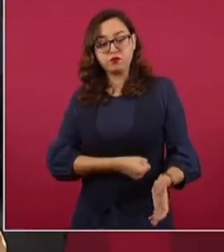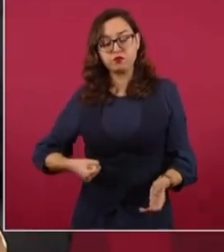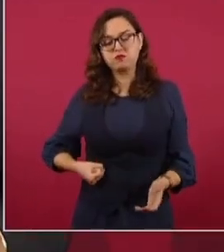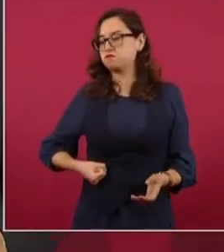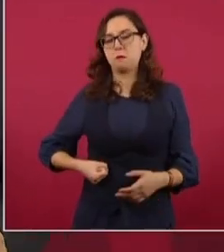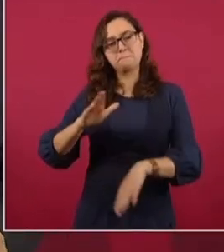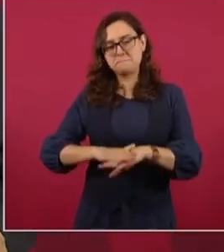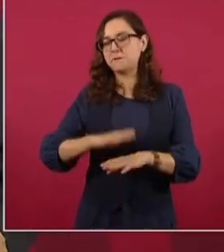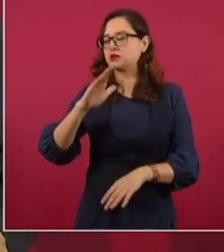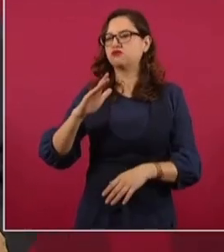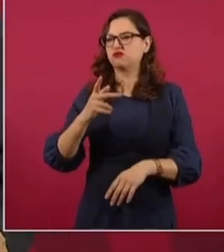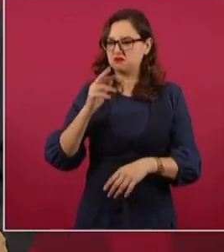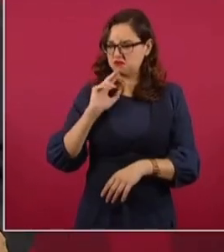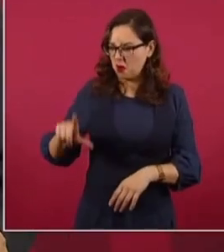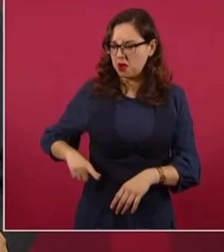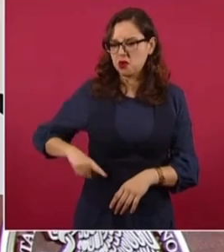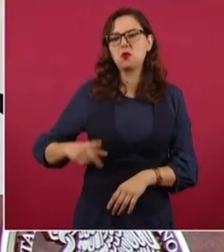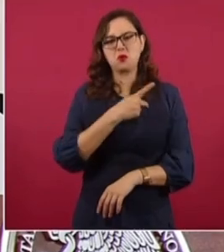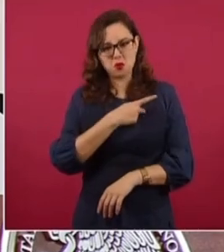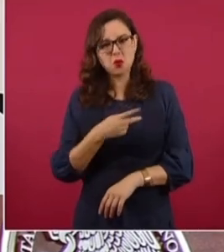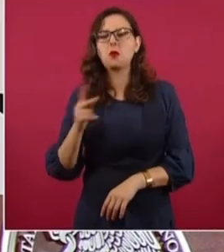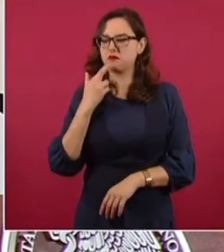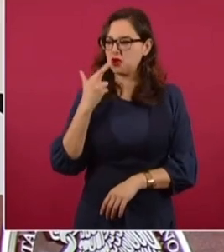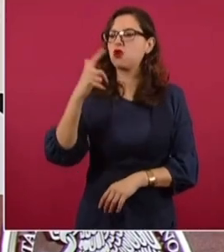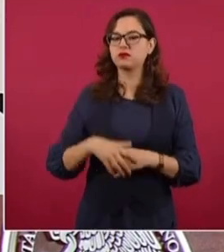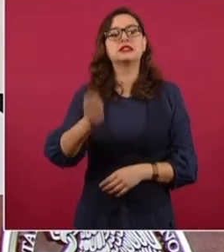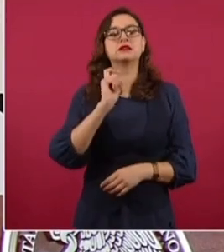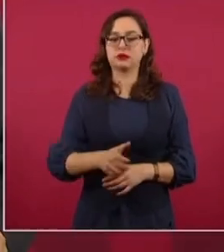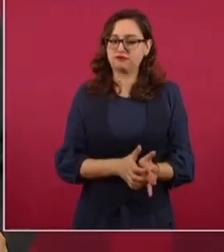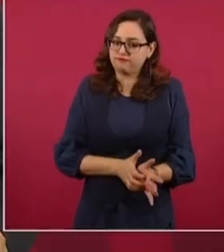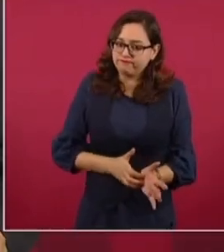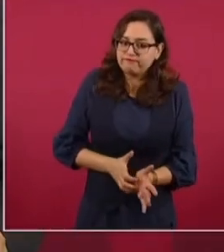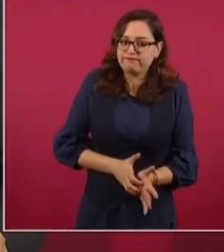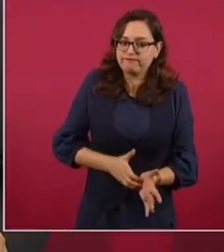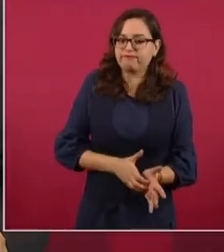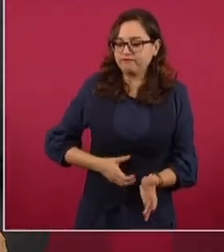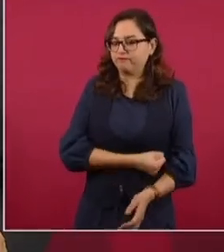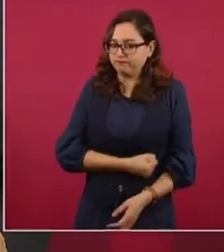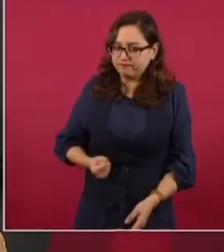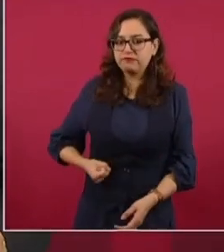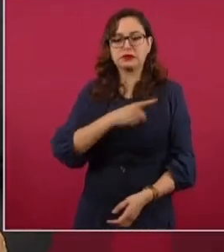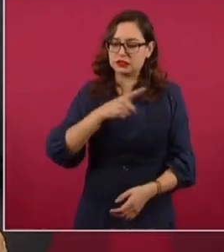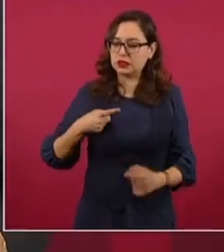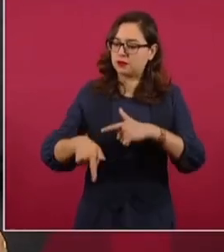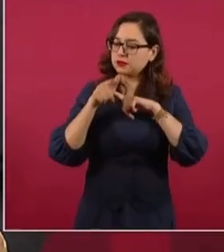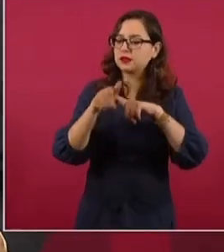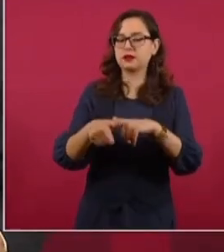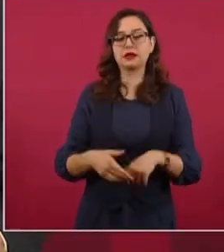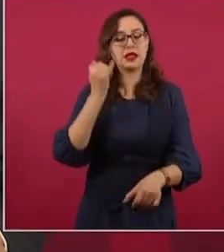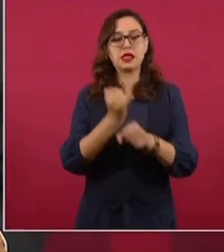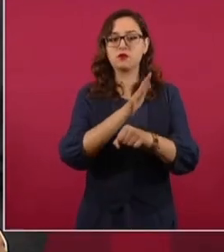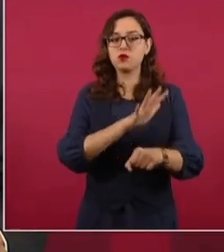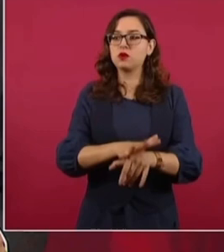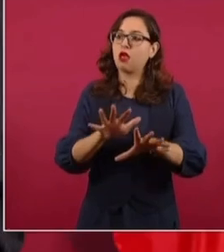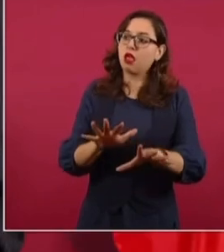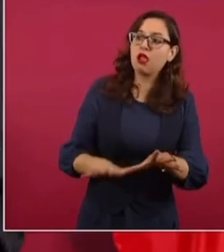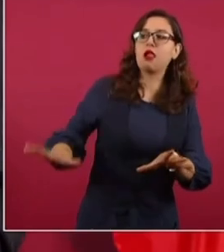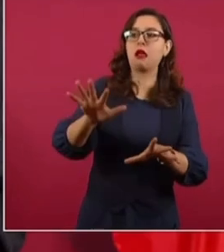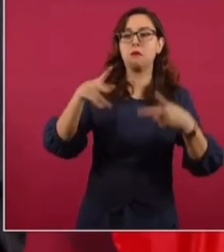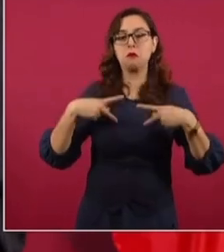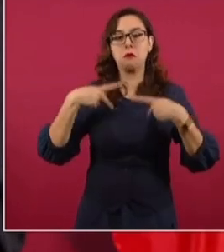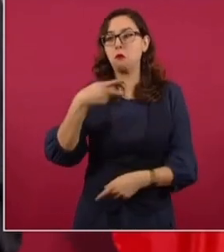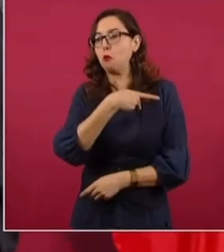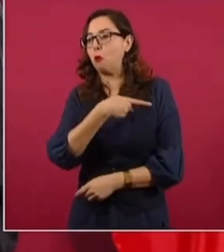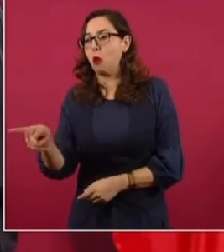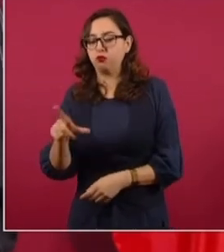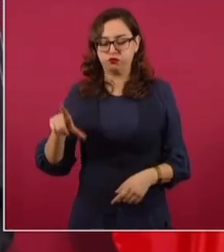debemos relajar la disciplina, porque no puede haber gobierno rico con pueblo pobre y